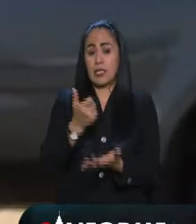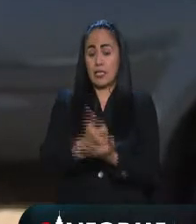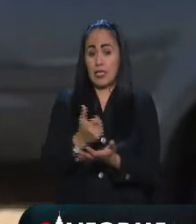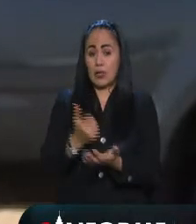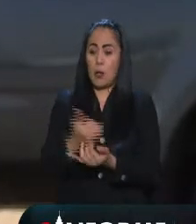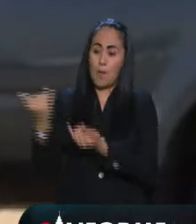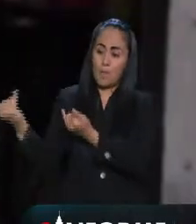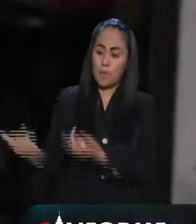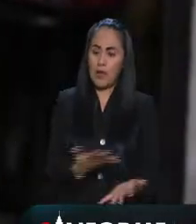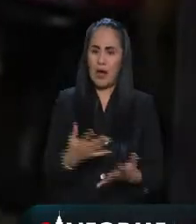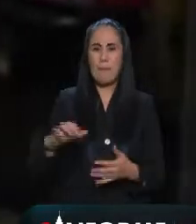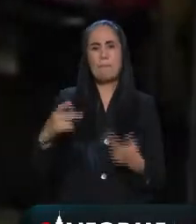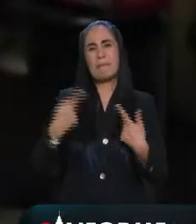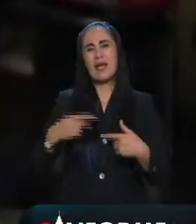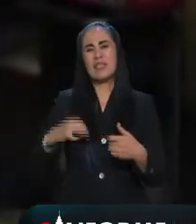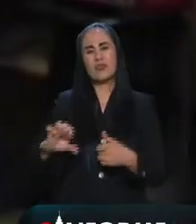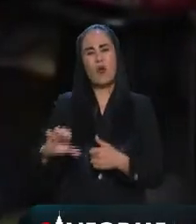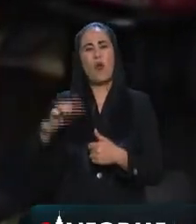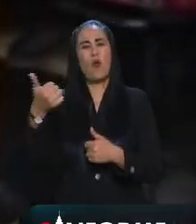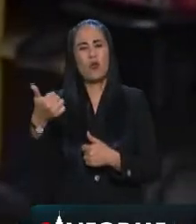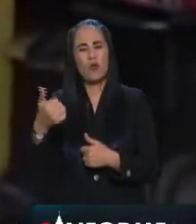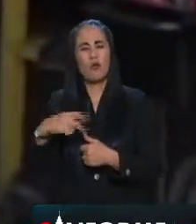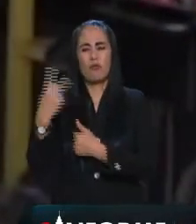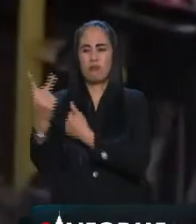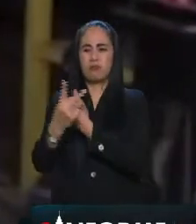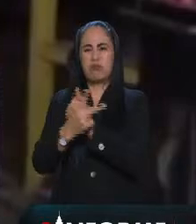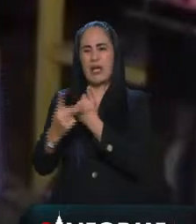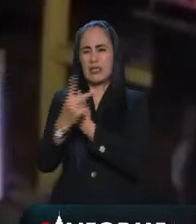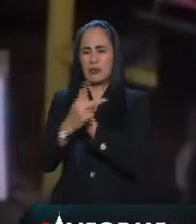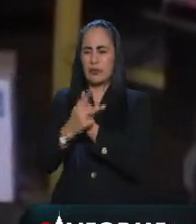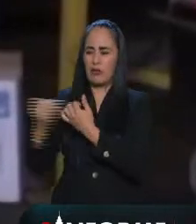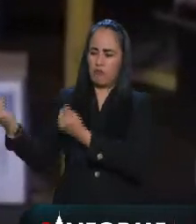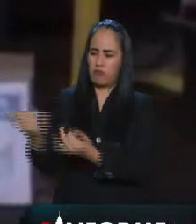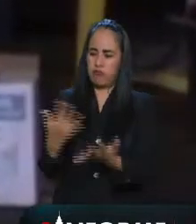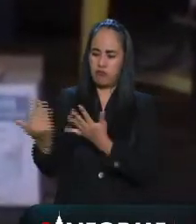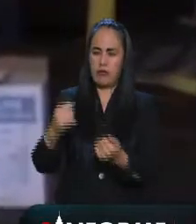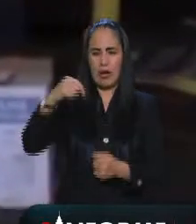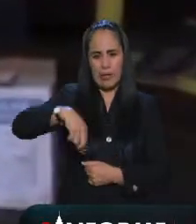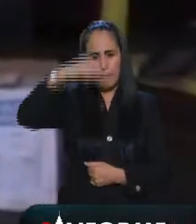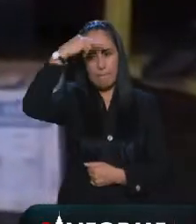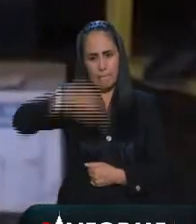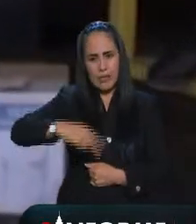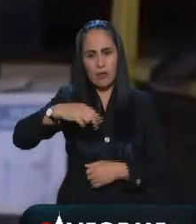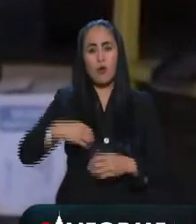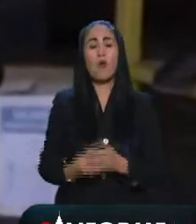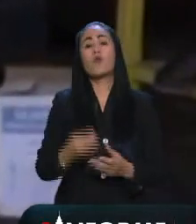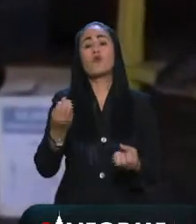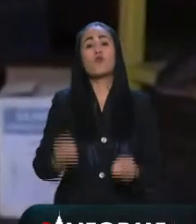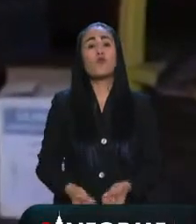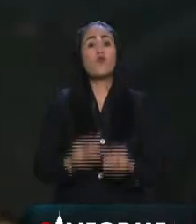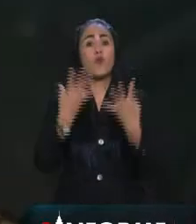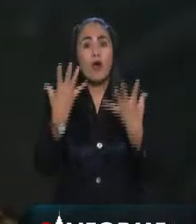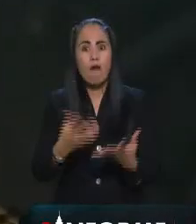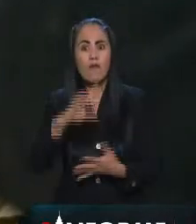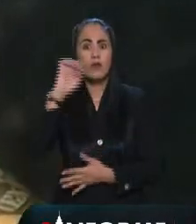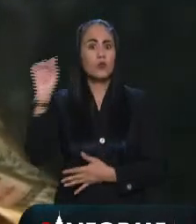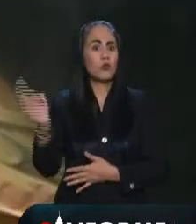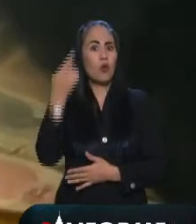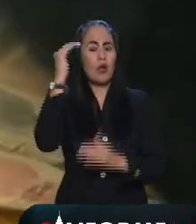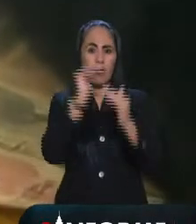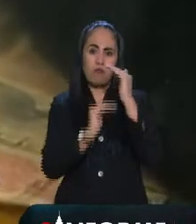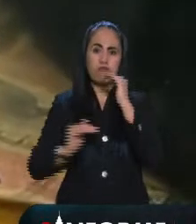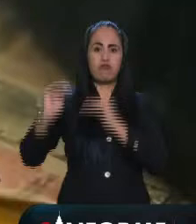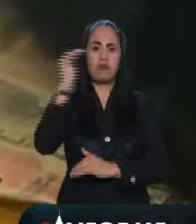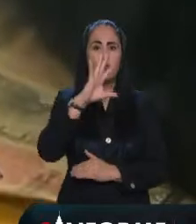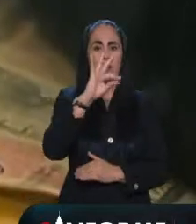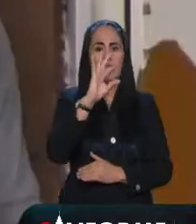trabajan en el exterior alcanzó un nuevo récord en 2021 al sumar 50.484 millones de dólares cifra mayor al de